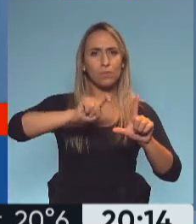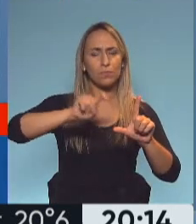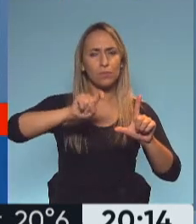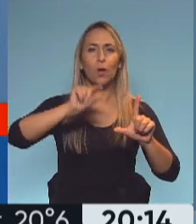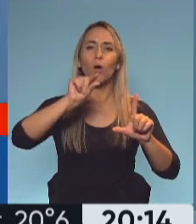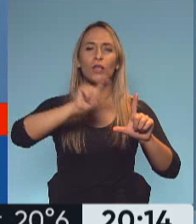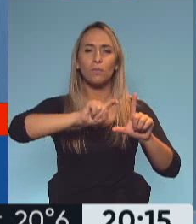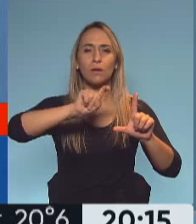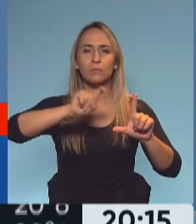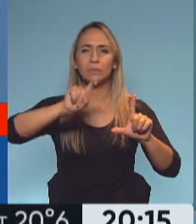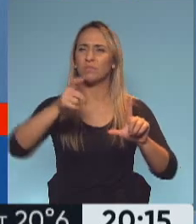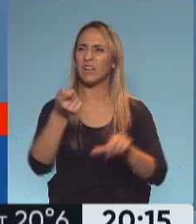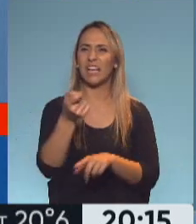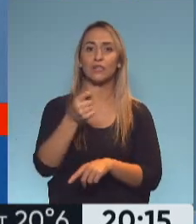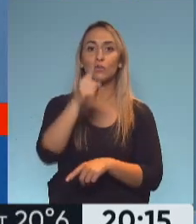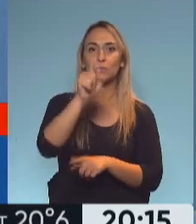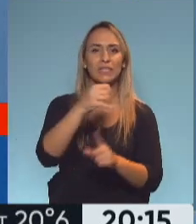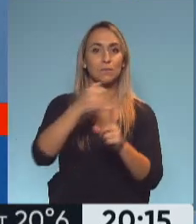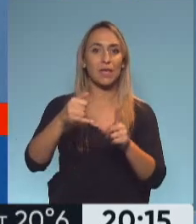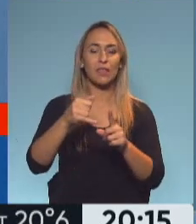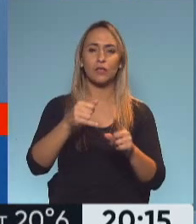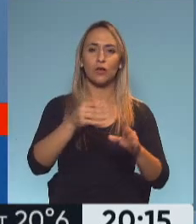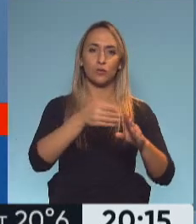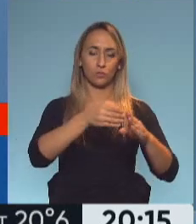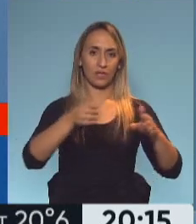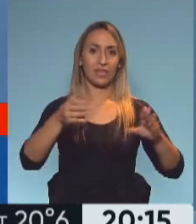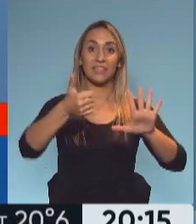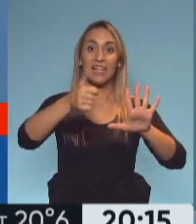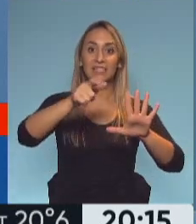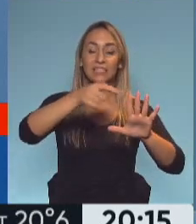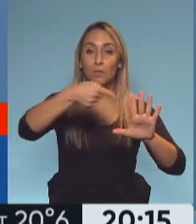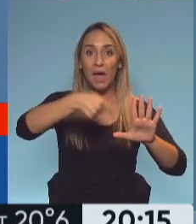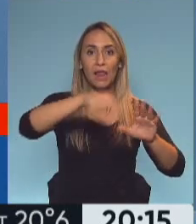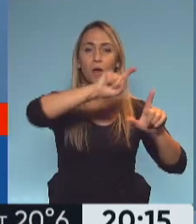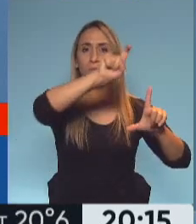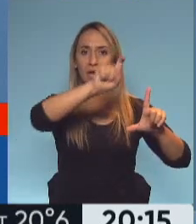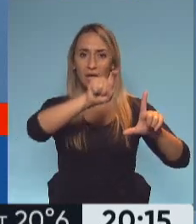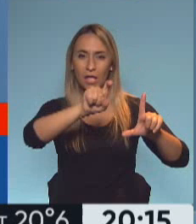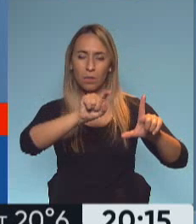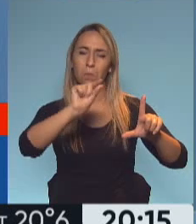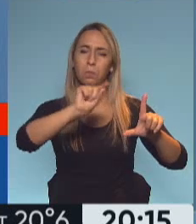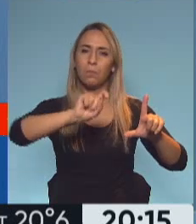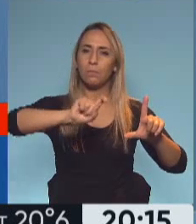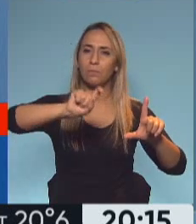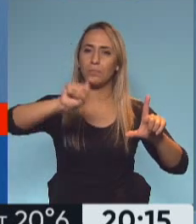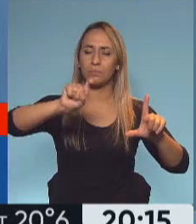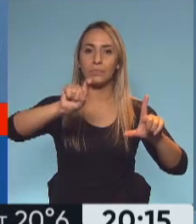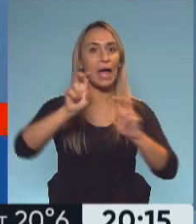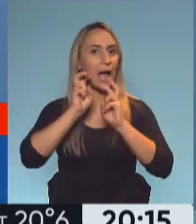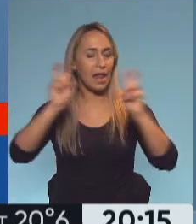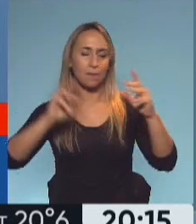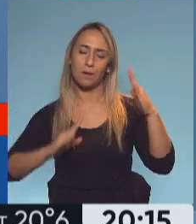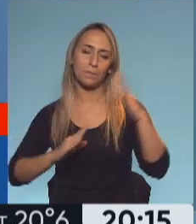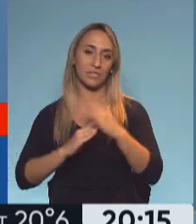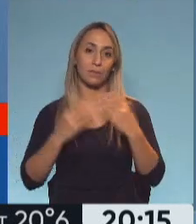de un mes y medio, casi seis semanas en donde habían venido cayendo. Los casos había pegado la vuelta, pero levemente. La alarma principal que